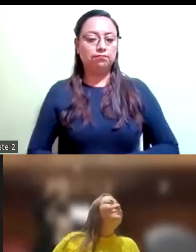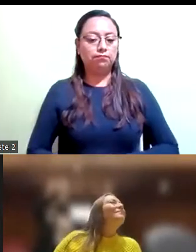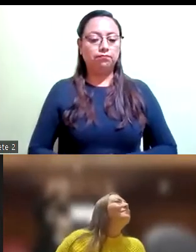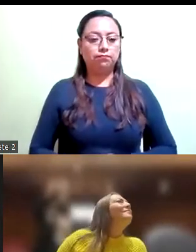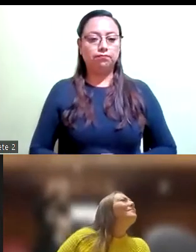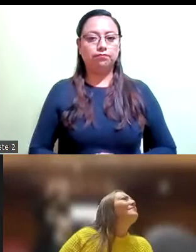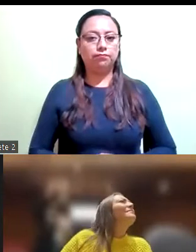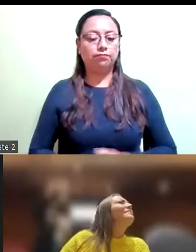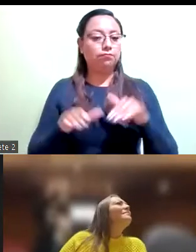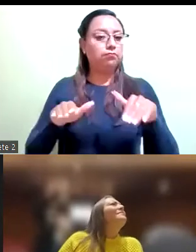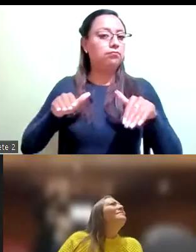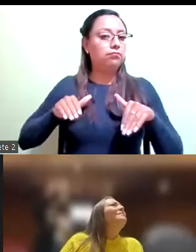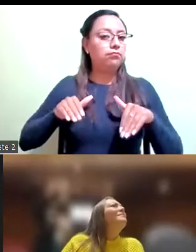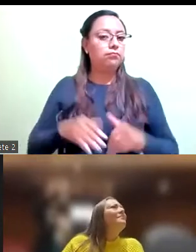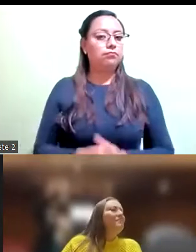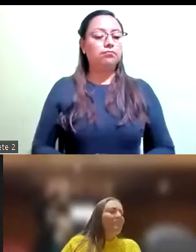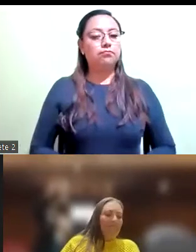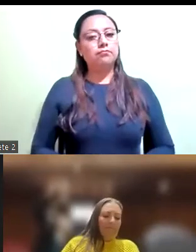abstenciones.